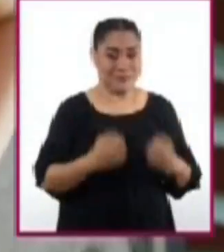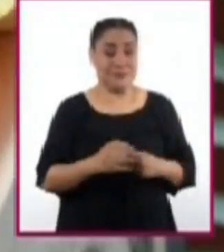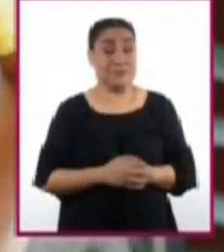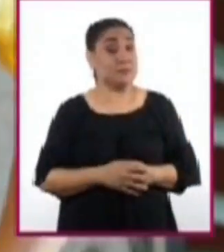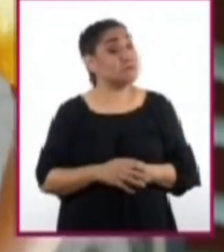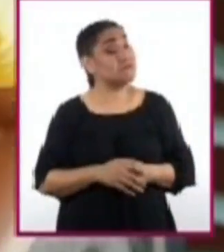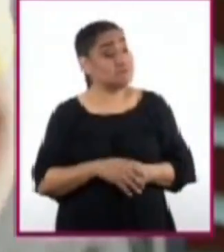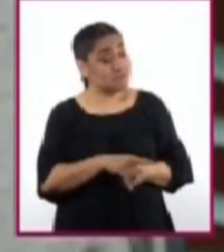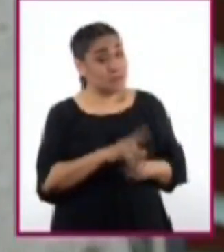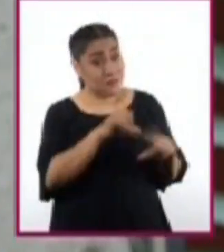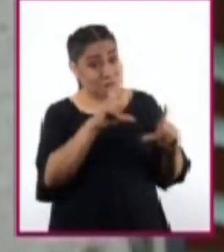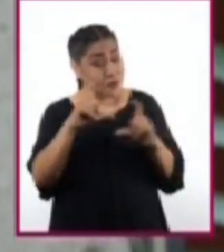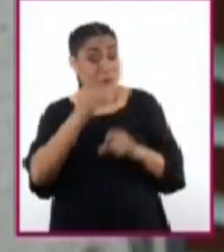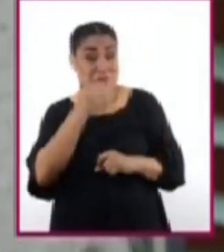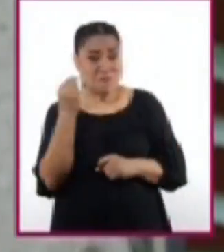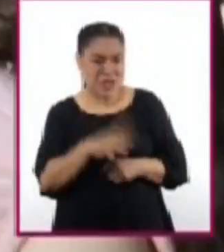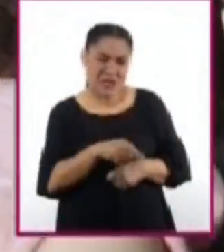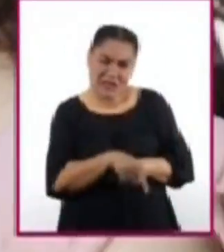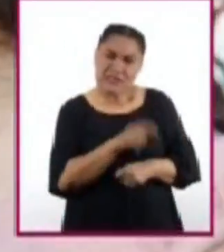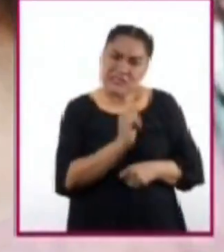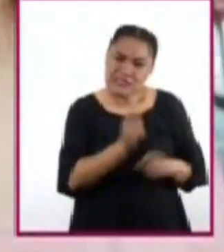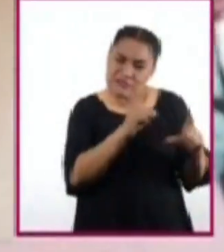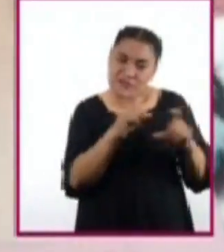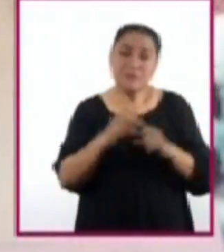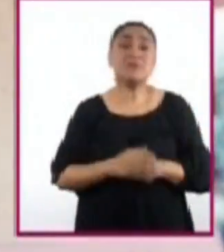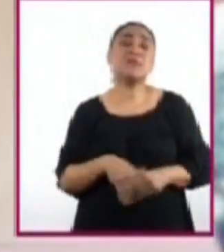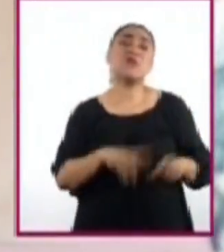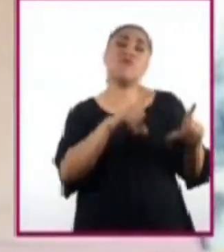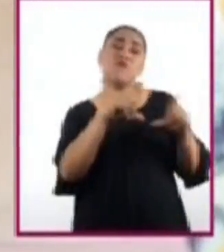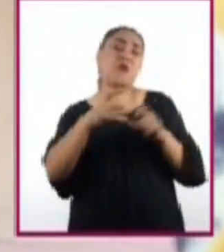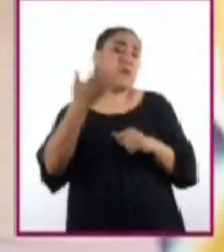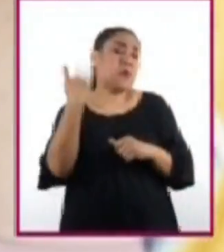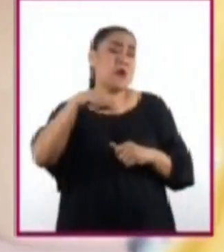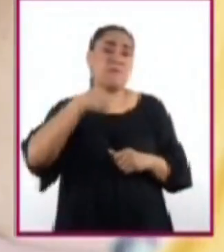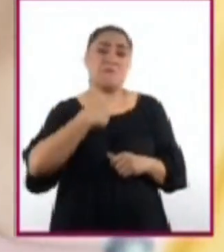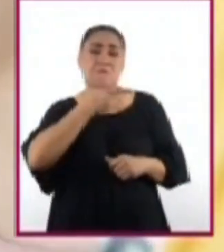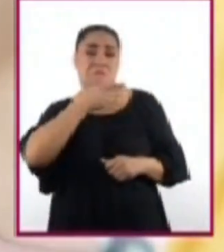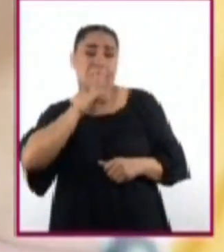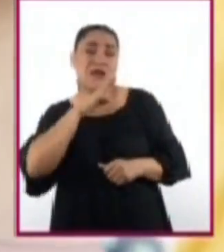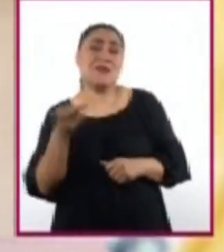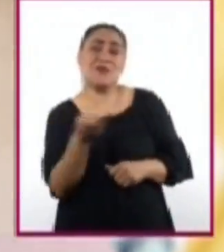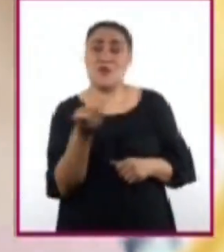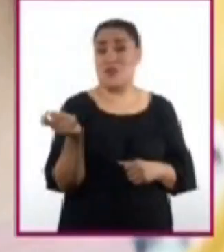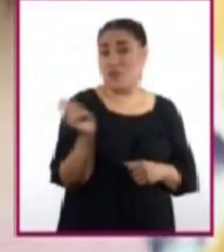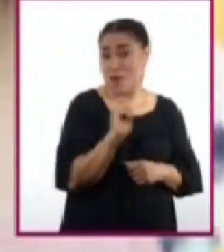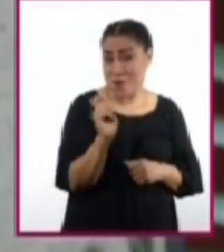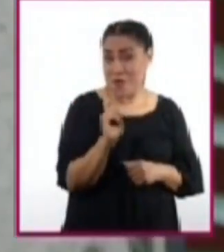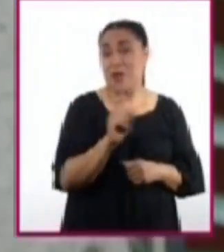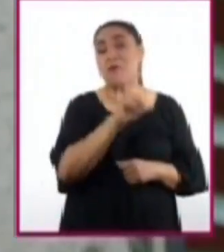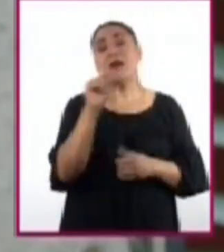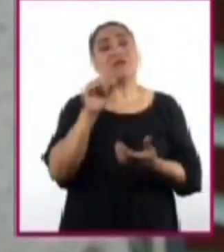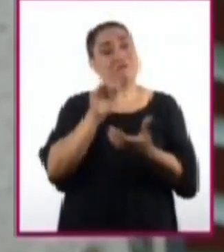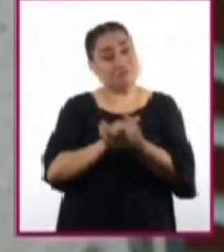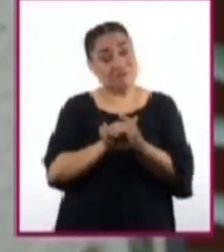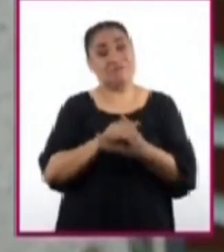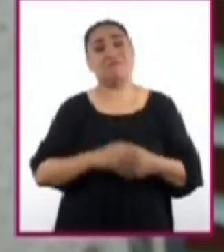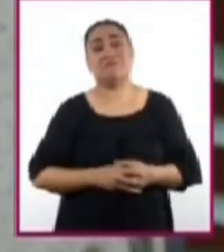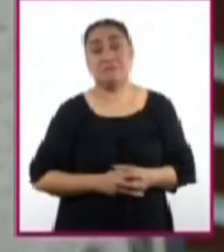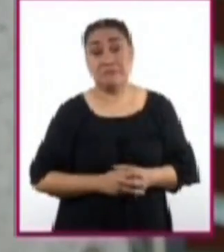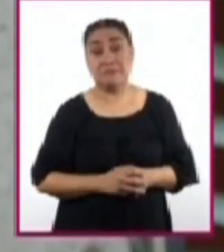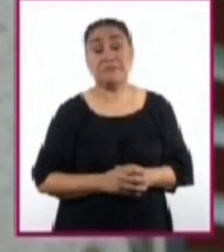¡Órales! ¡Qué padres fotos! ¿Quiénes son? Son fotos de mis papás, de cuando eran novios y también de cuando se casaron.